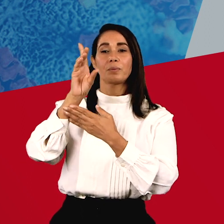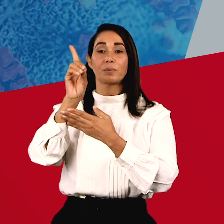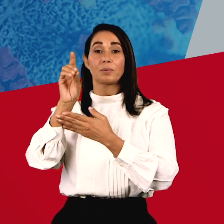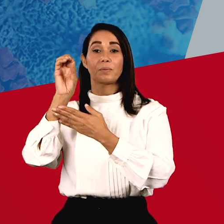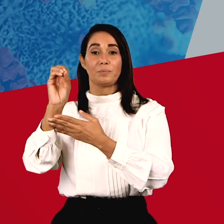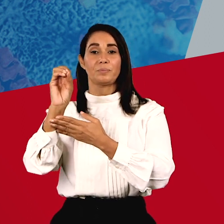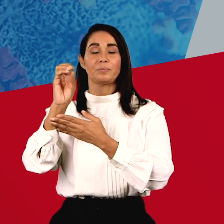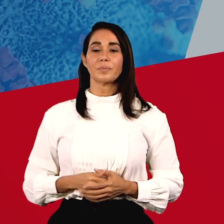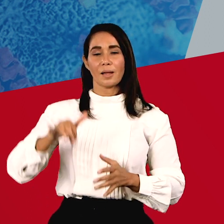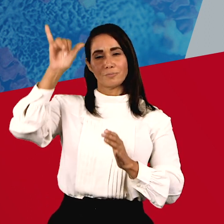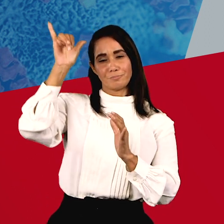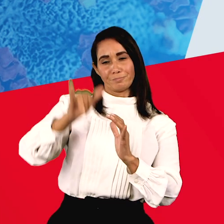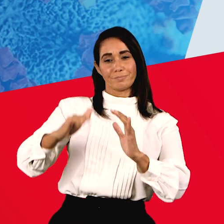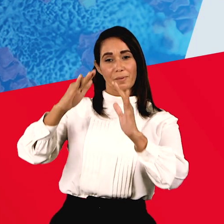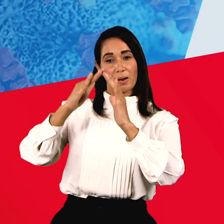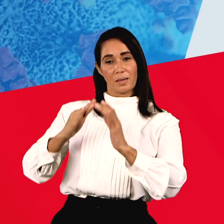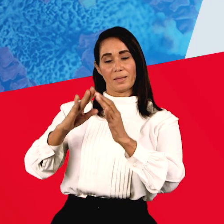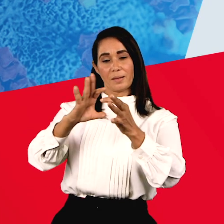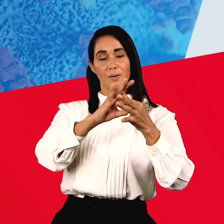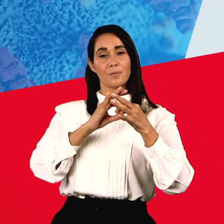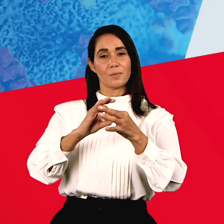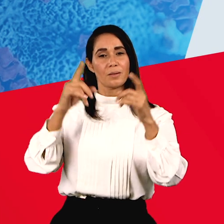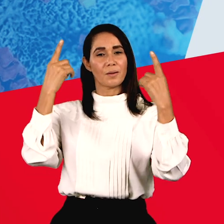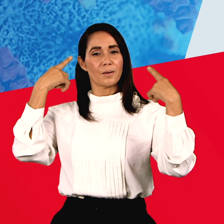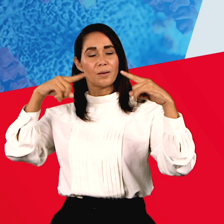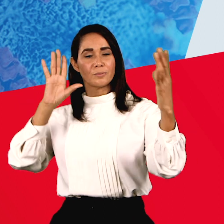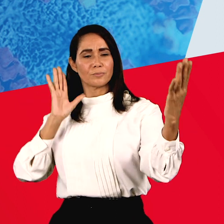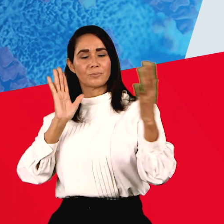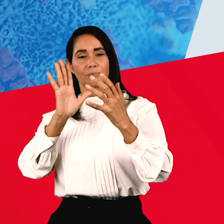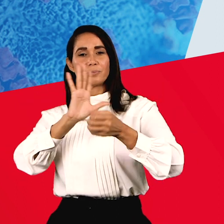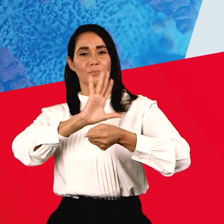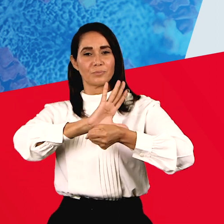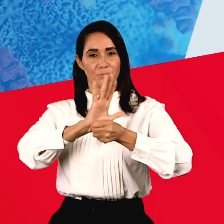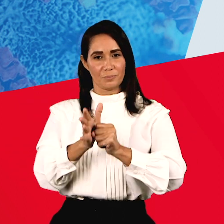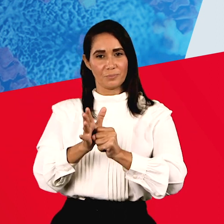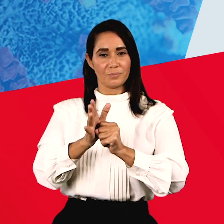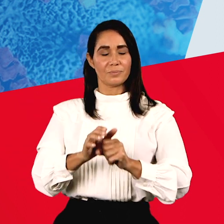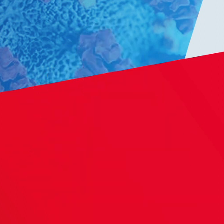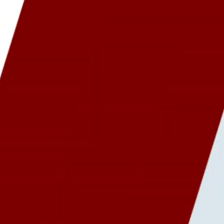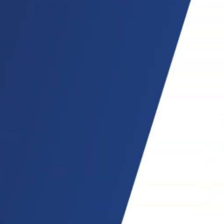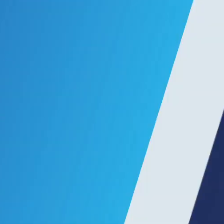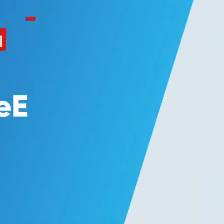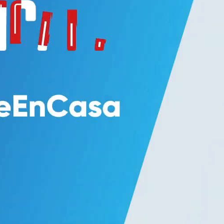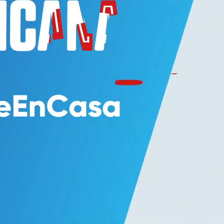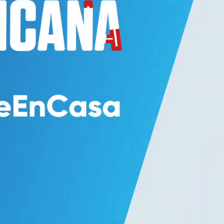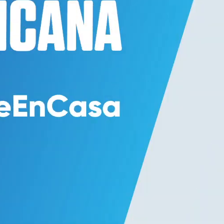.do Quédate en casa. Unidos lograremos ganar la guerra al coronavirus.